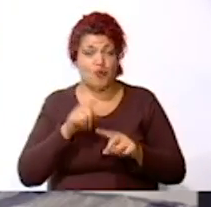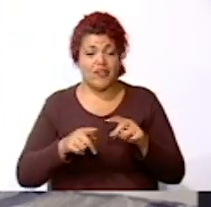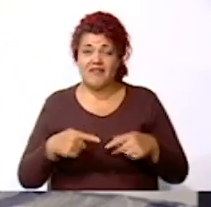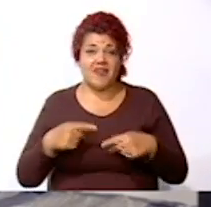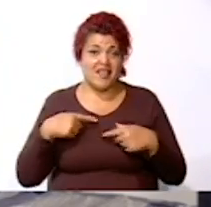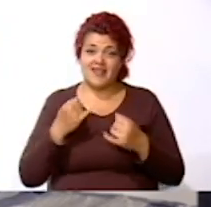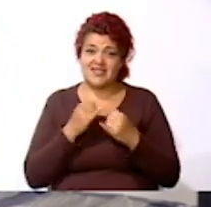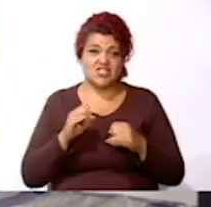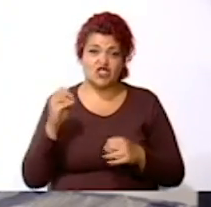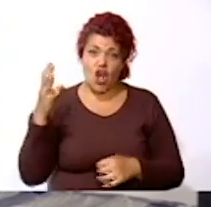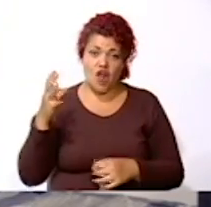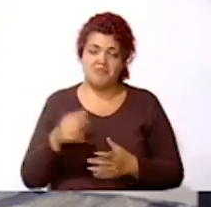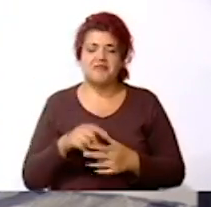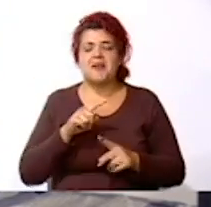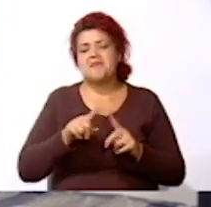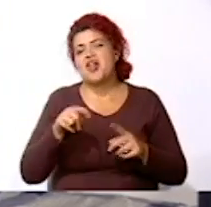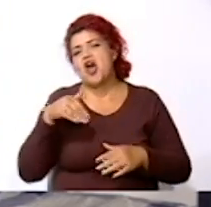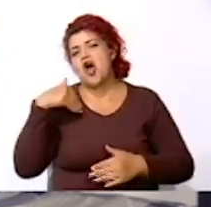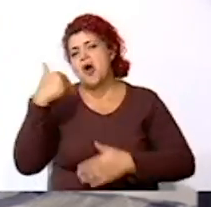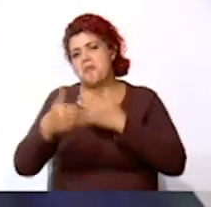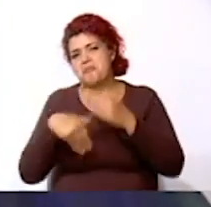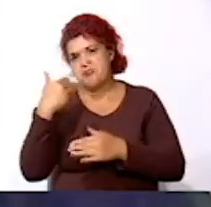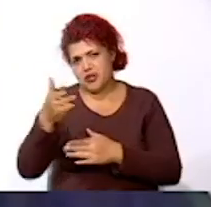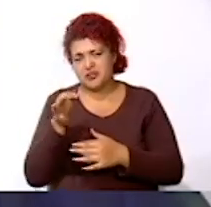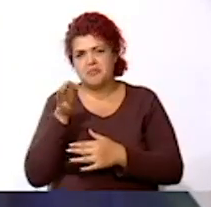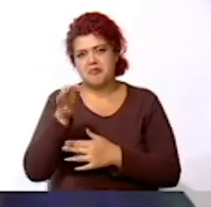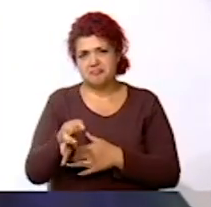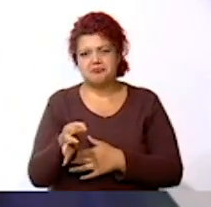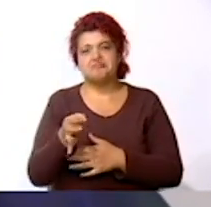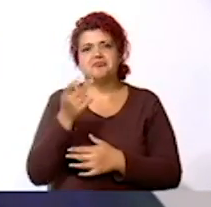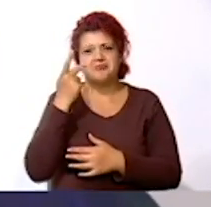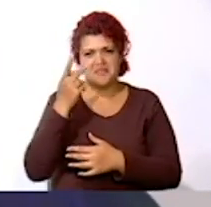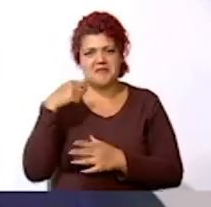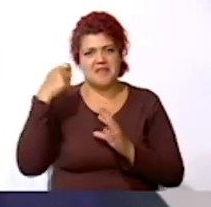él. Pero bueno, eso será un tema para el próximo video. ¡Nos vemos!